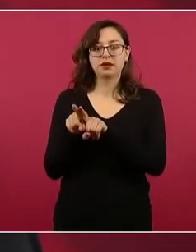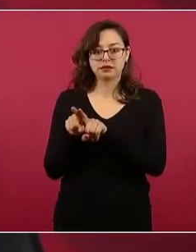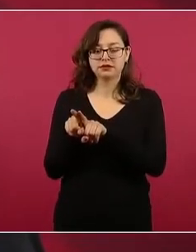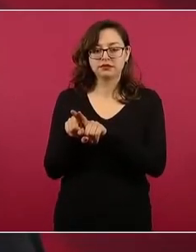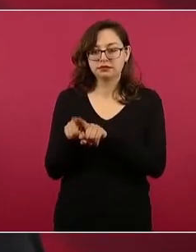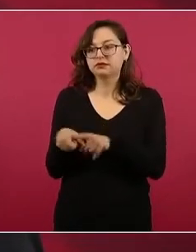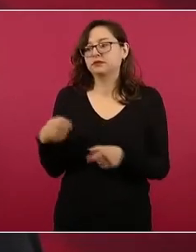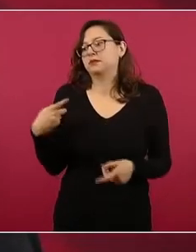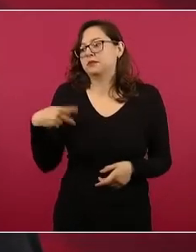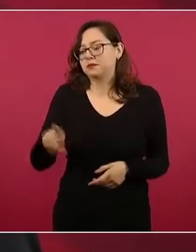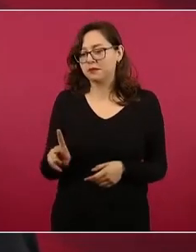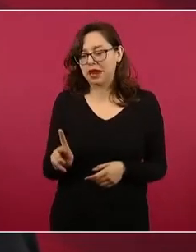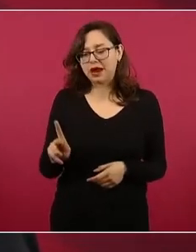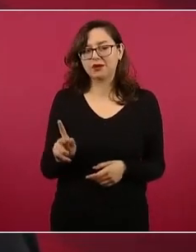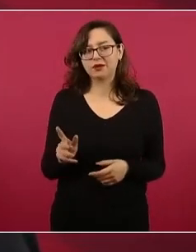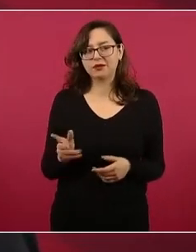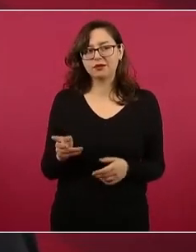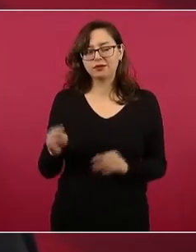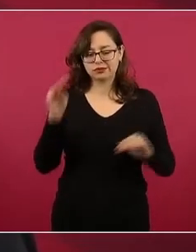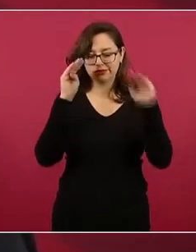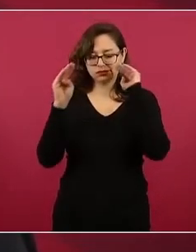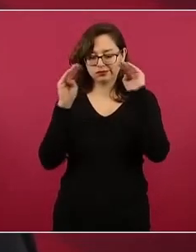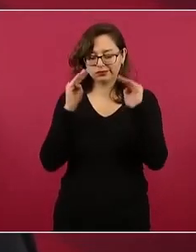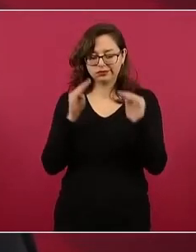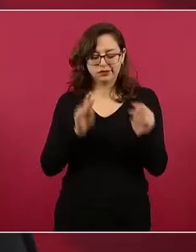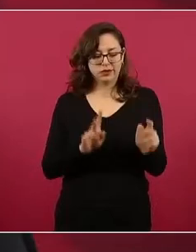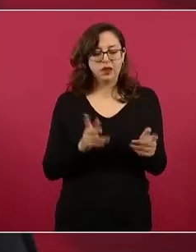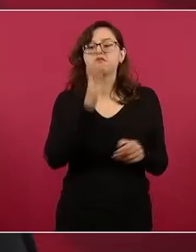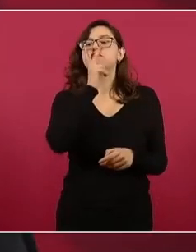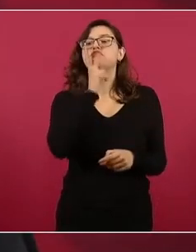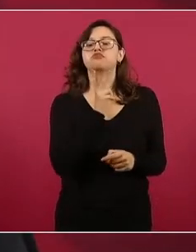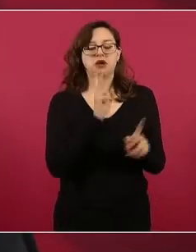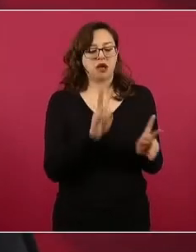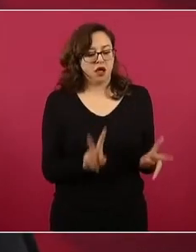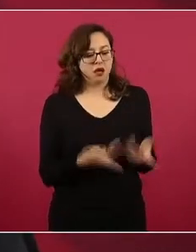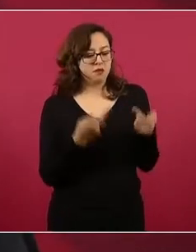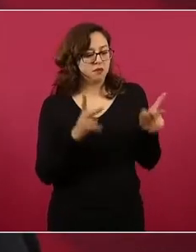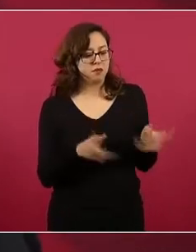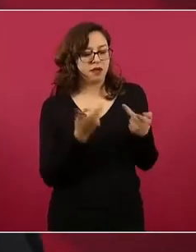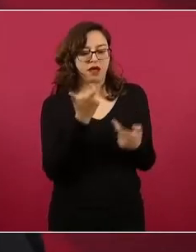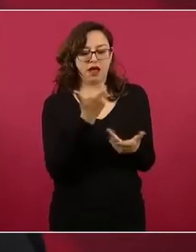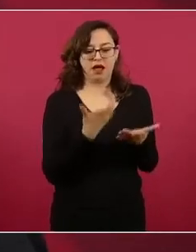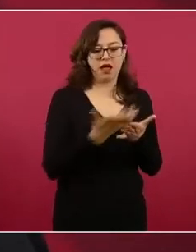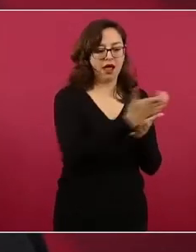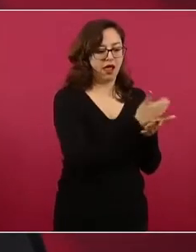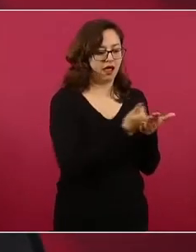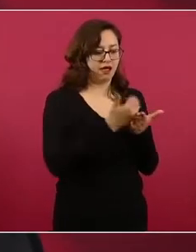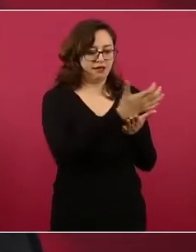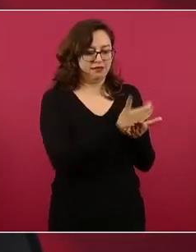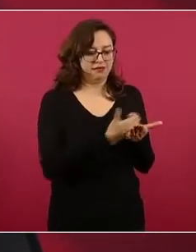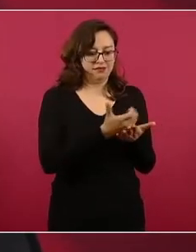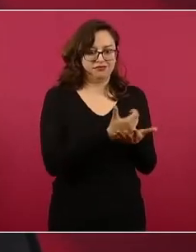podemos ayudar a los consumidores con un subsidio